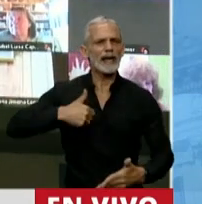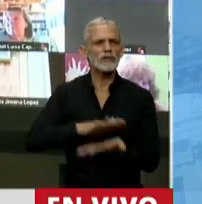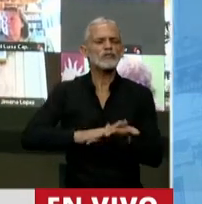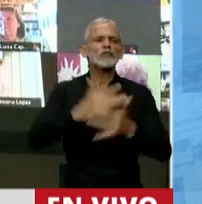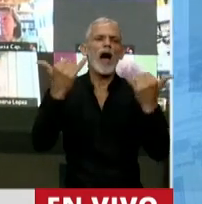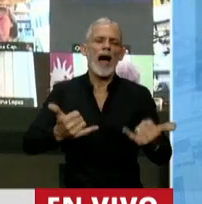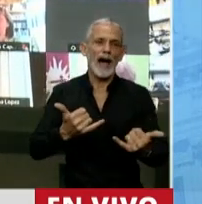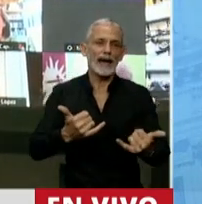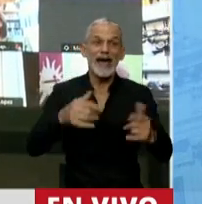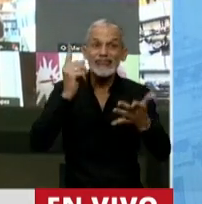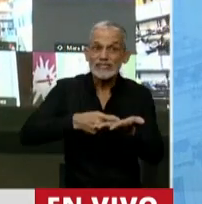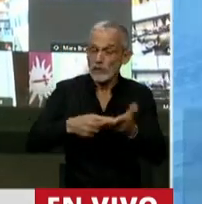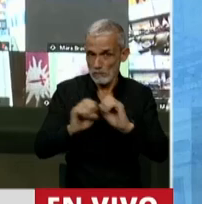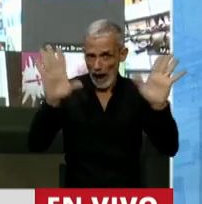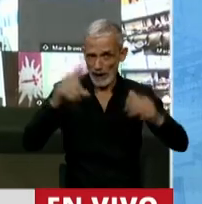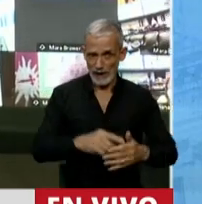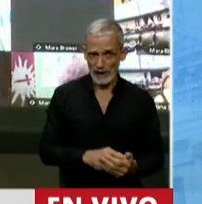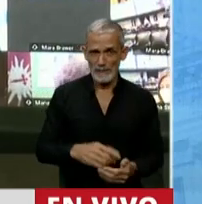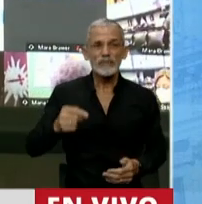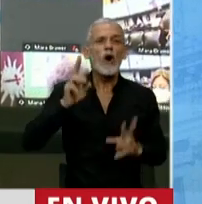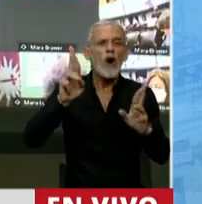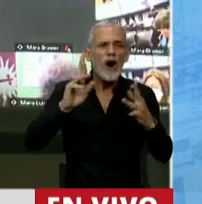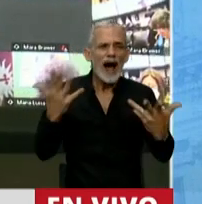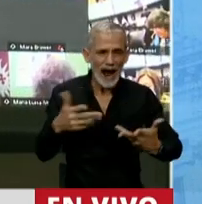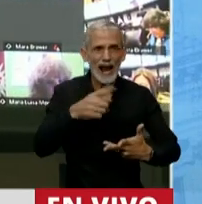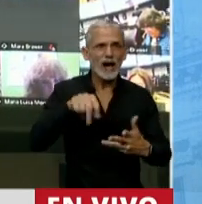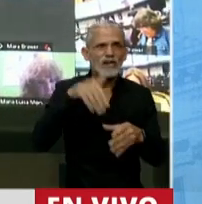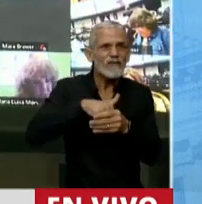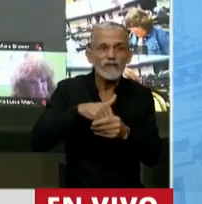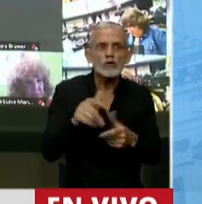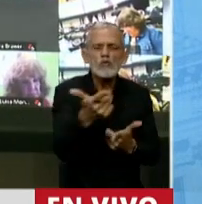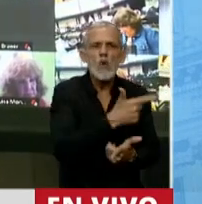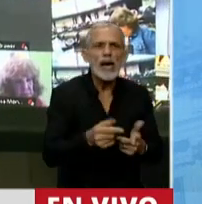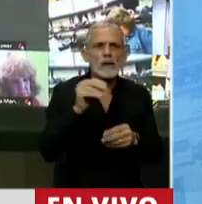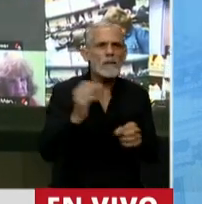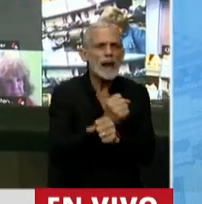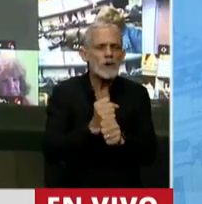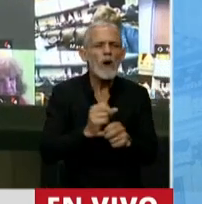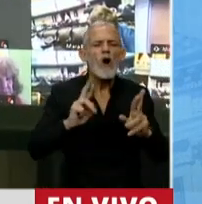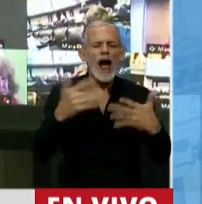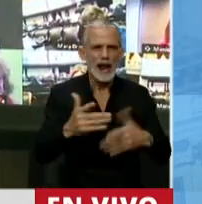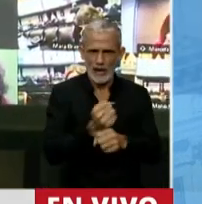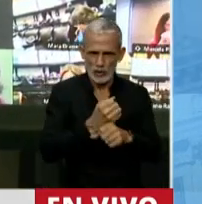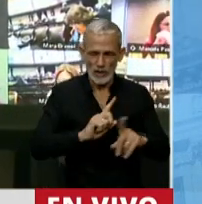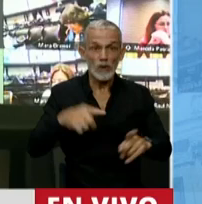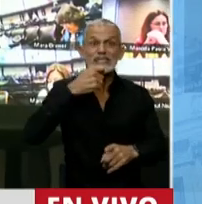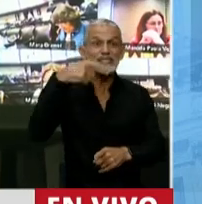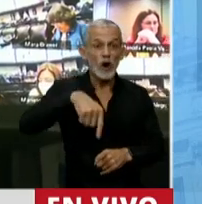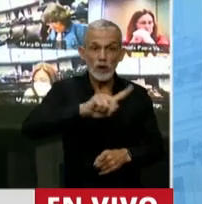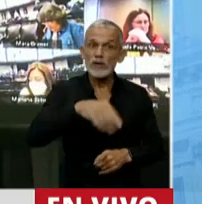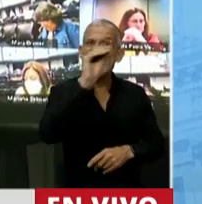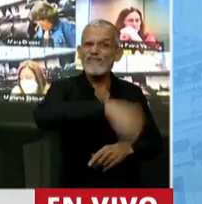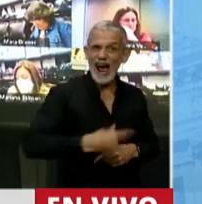Es una pésima decisión y ojalá no encuentren los votos suficientes para aprobarla porque si hoy ustedes